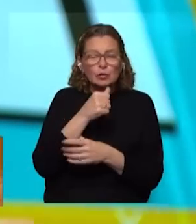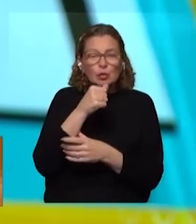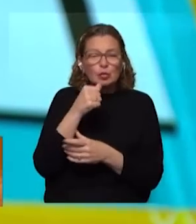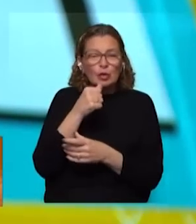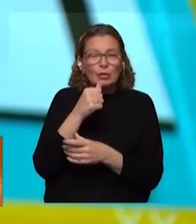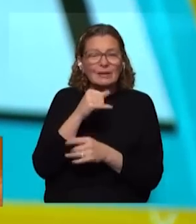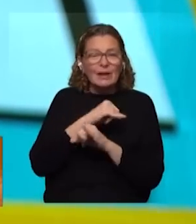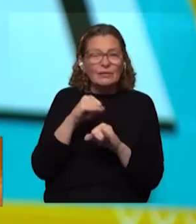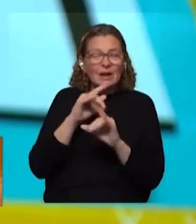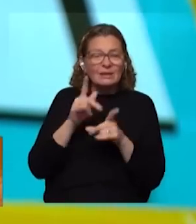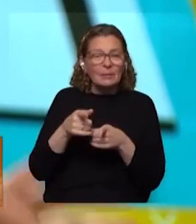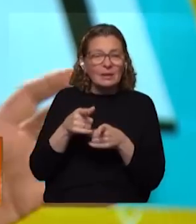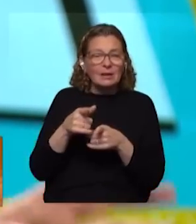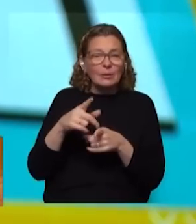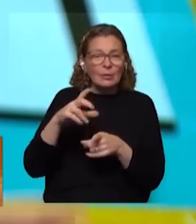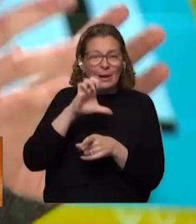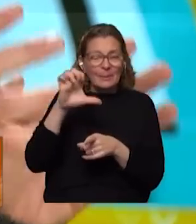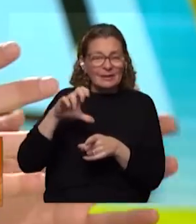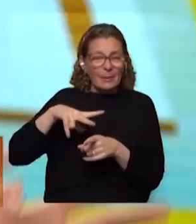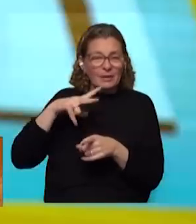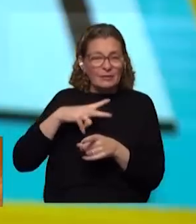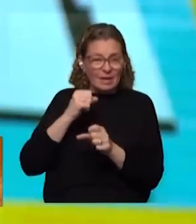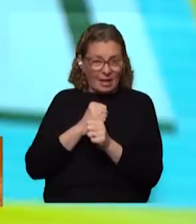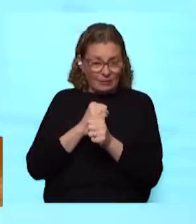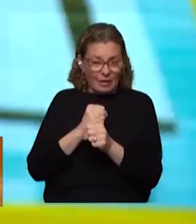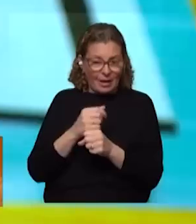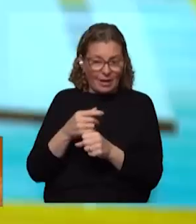siendo que al final también va a venir una empresa privada a poner trabajadores